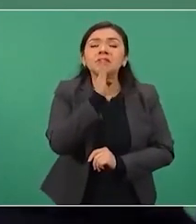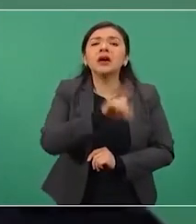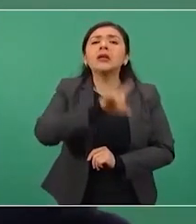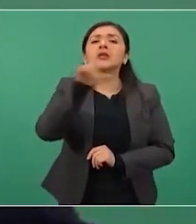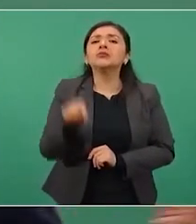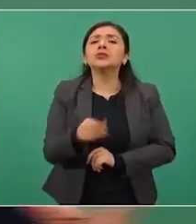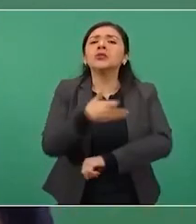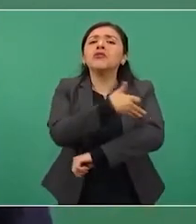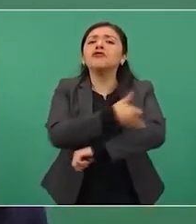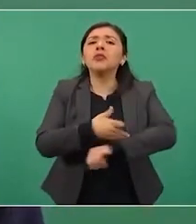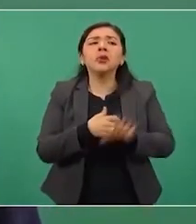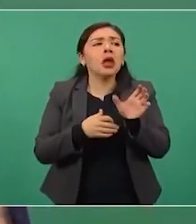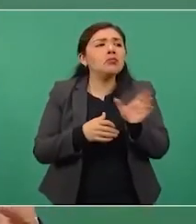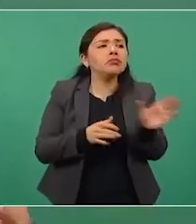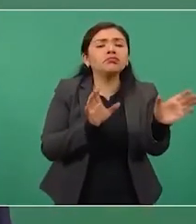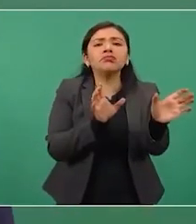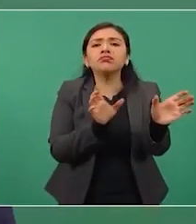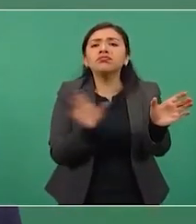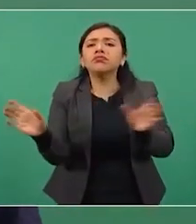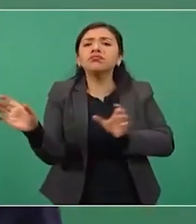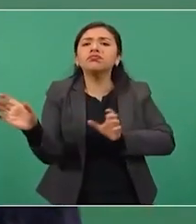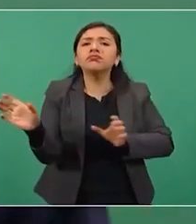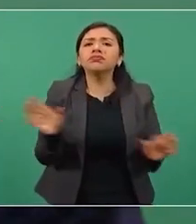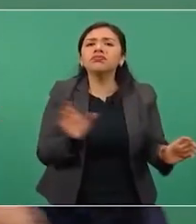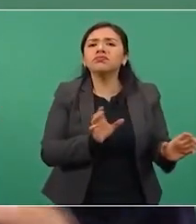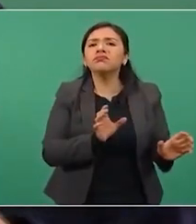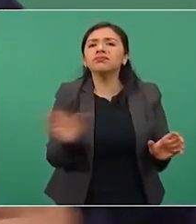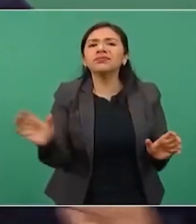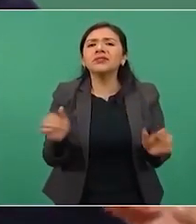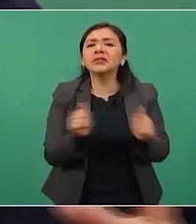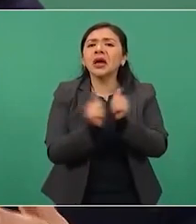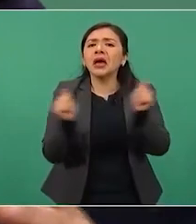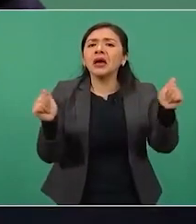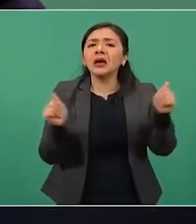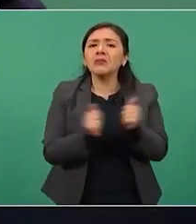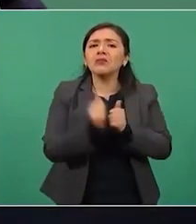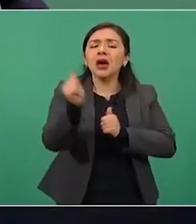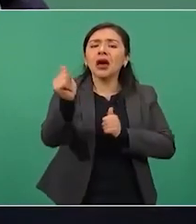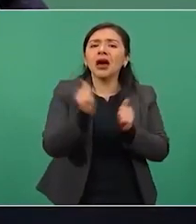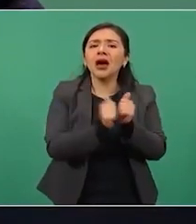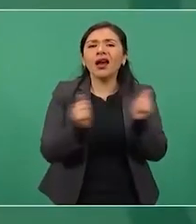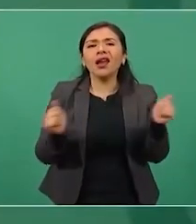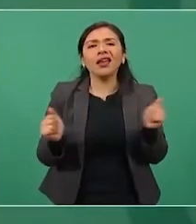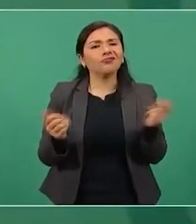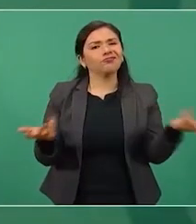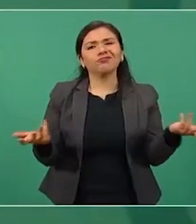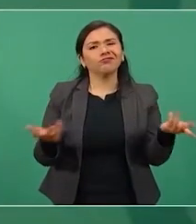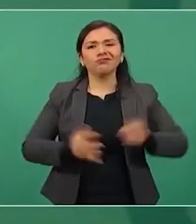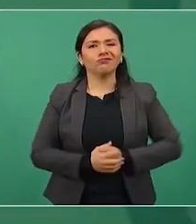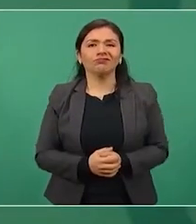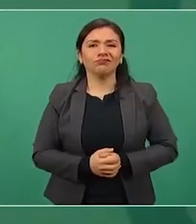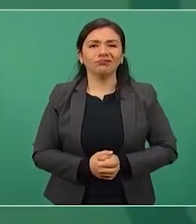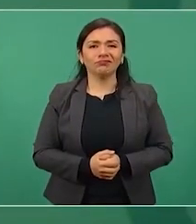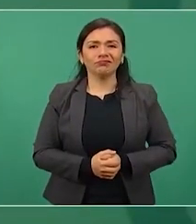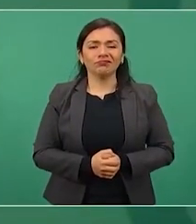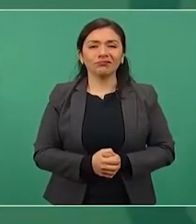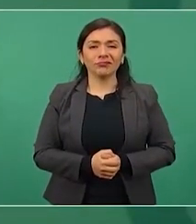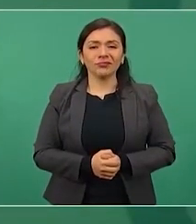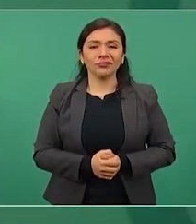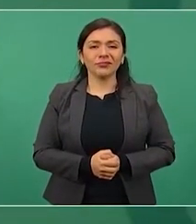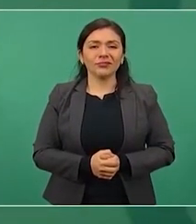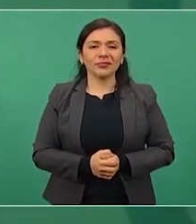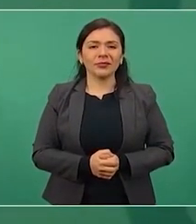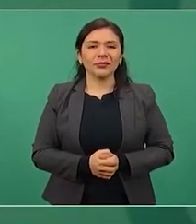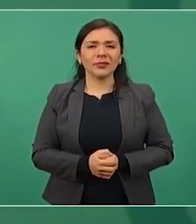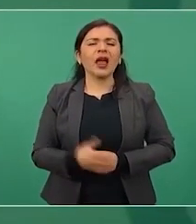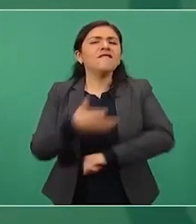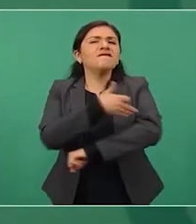se empieza a desintegrar, ¿no? No, no la